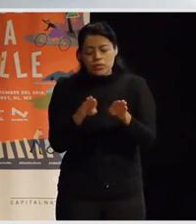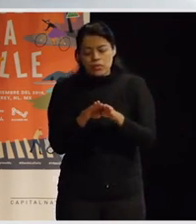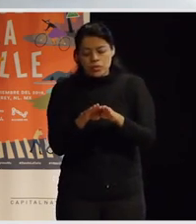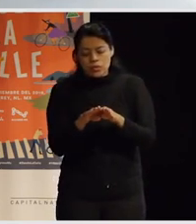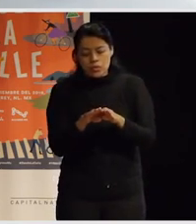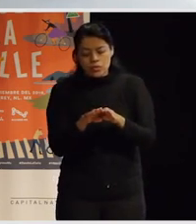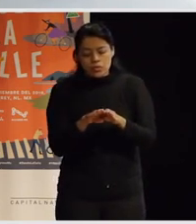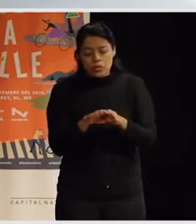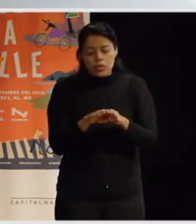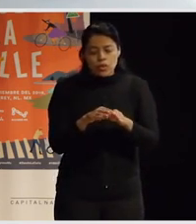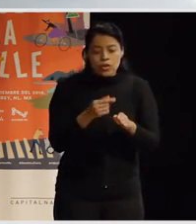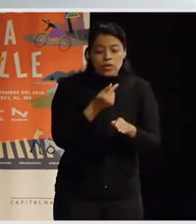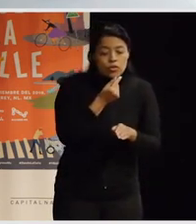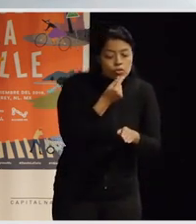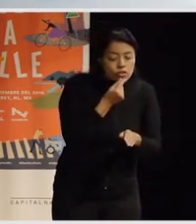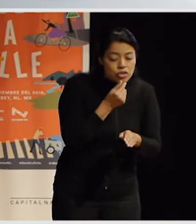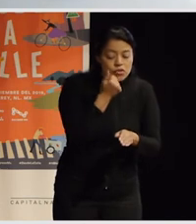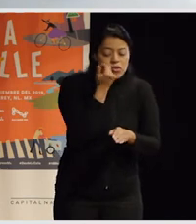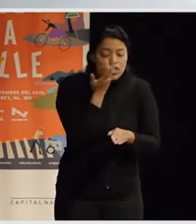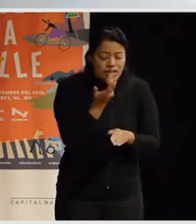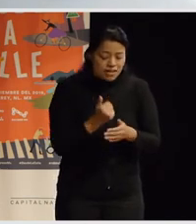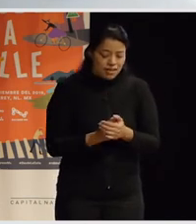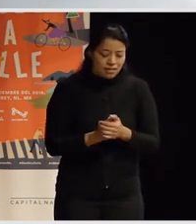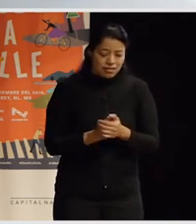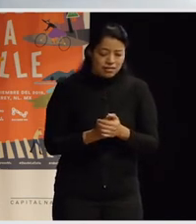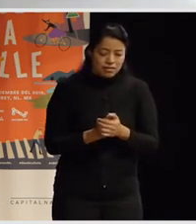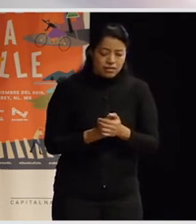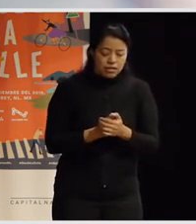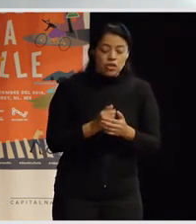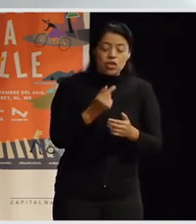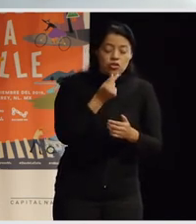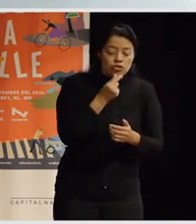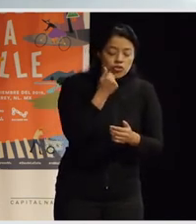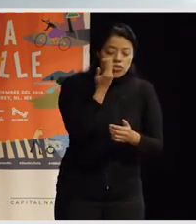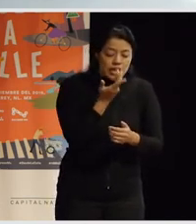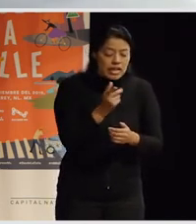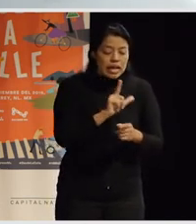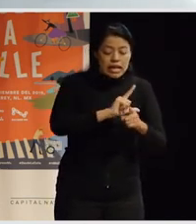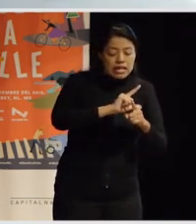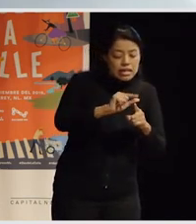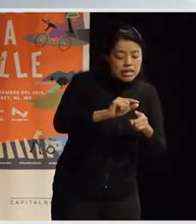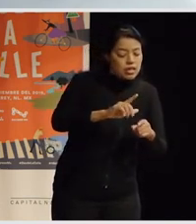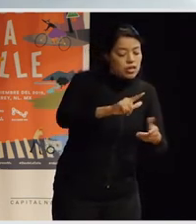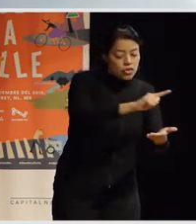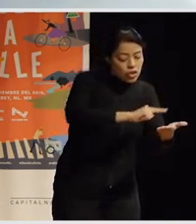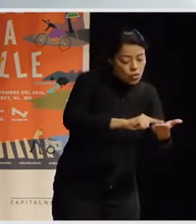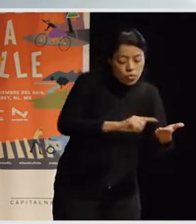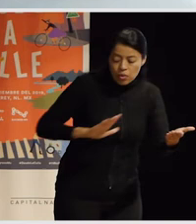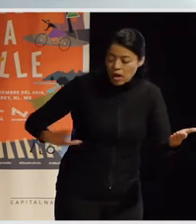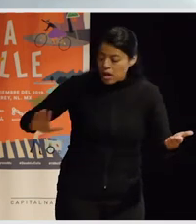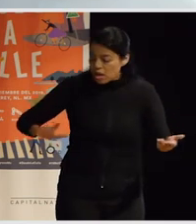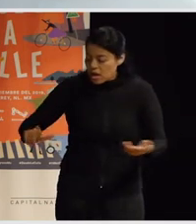que ellos y ellas reclamaban, ¿no? Que los niños y niñas lo que querían es poder ir tranquilamente de un sitio a otro, ¿no? Y que los lugares fueran bastante más